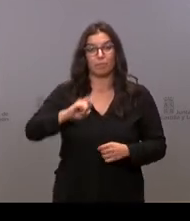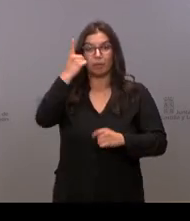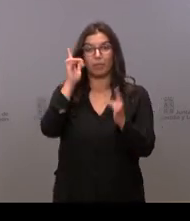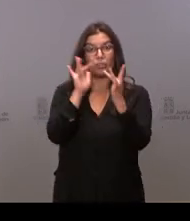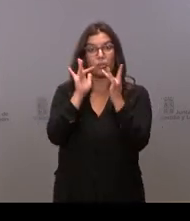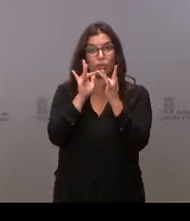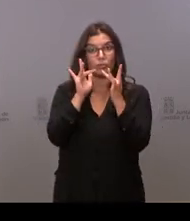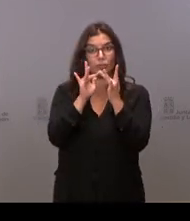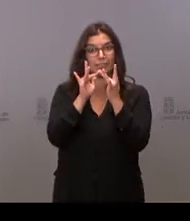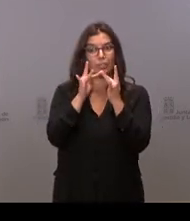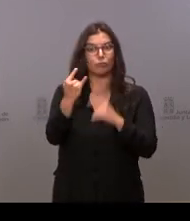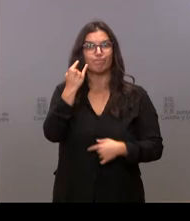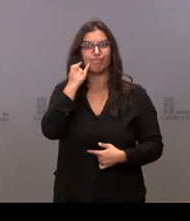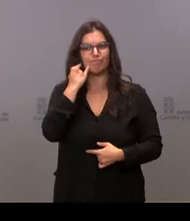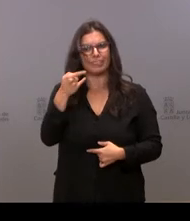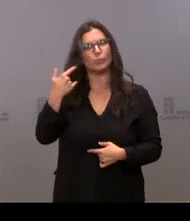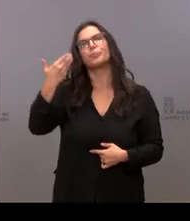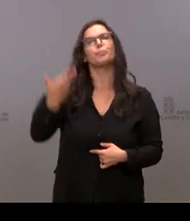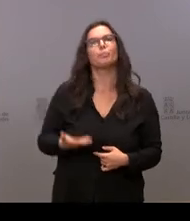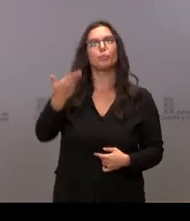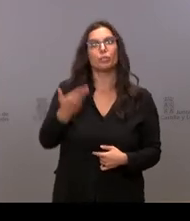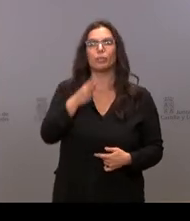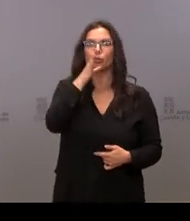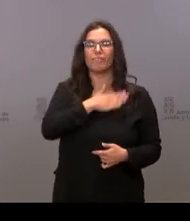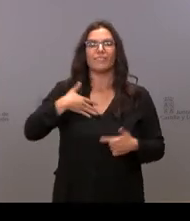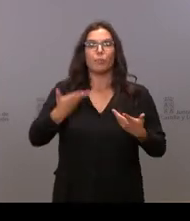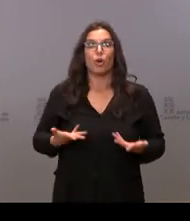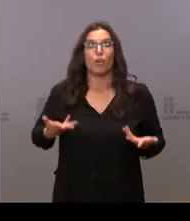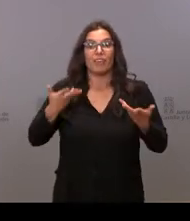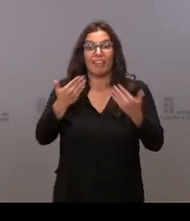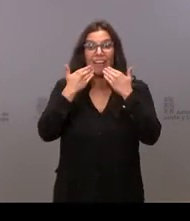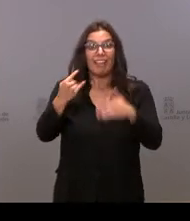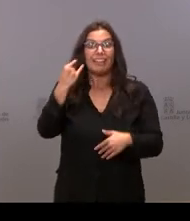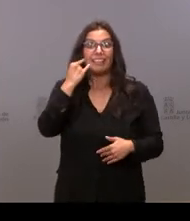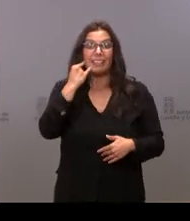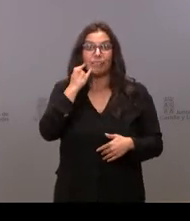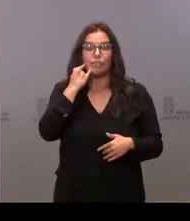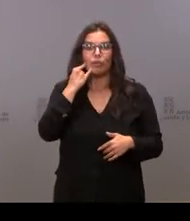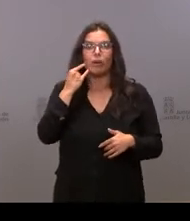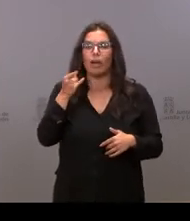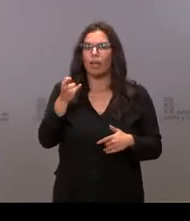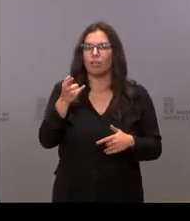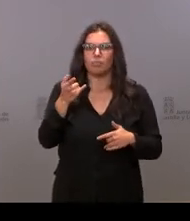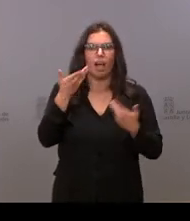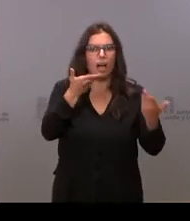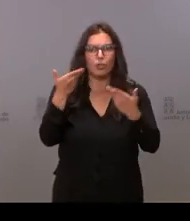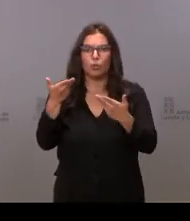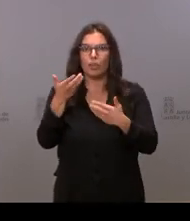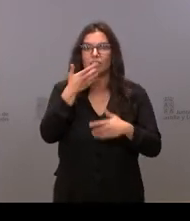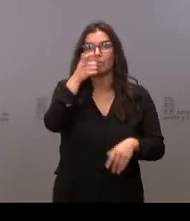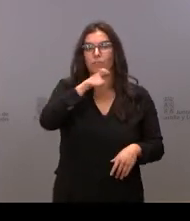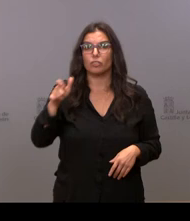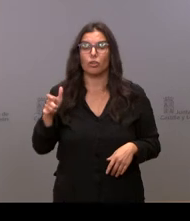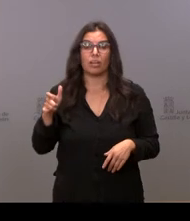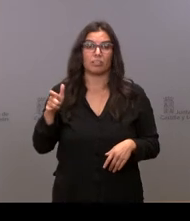telefónico y por eso queremos ofrecerle, a través de ese teléfono, las ayudas a aquellas personas que tenéis,